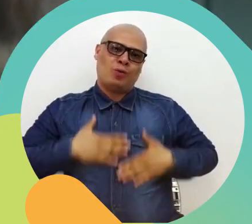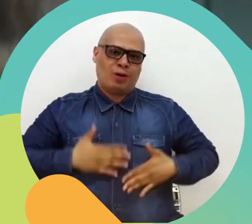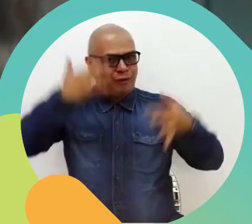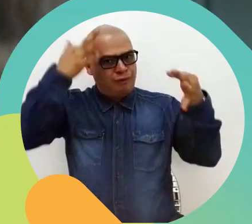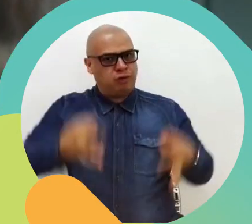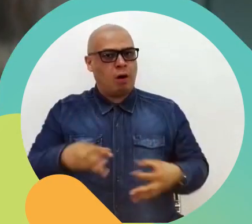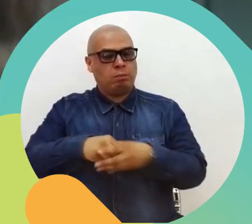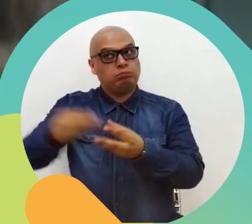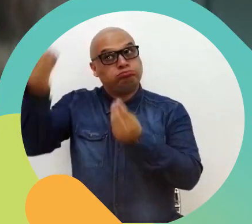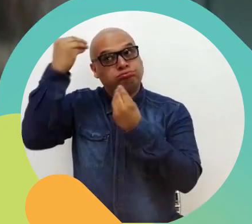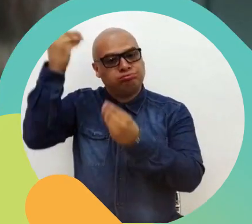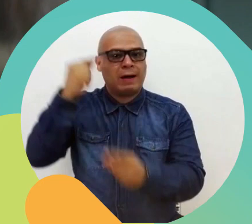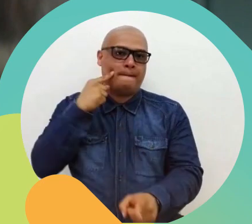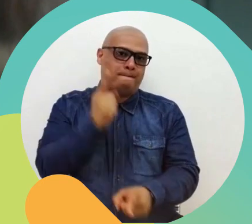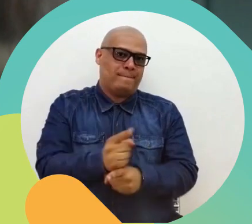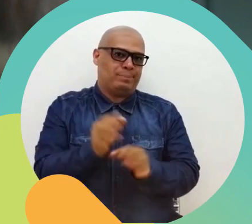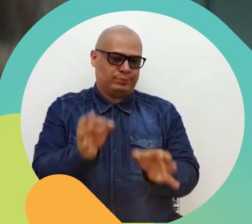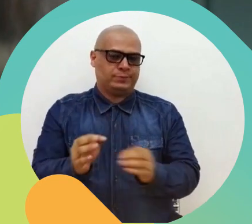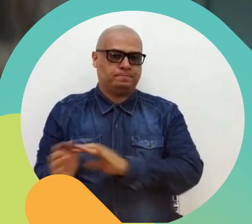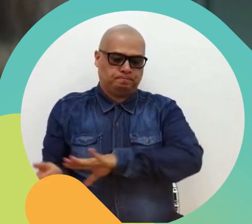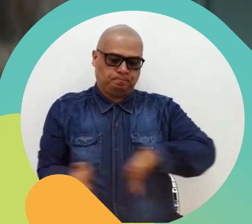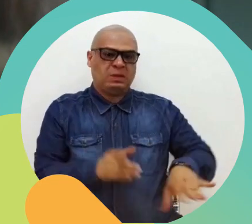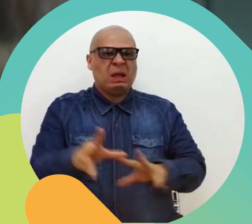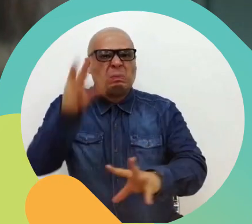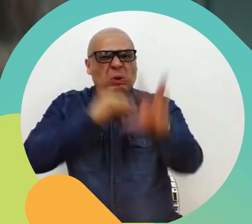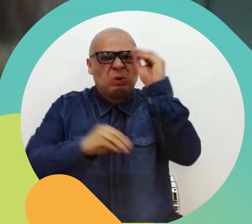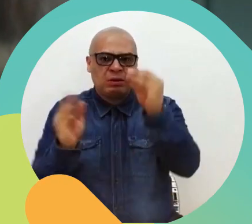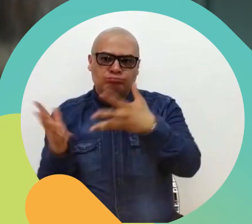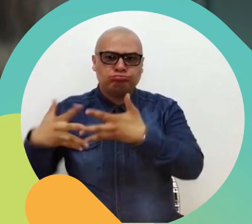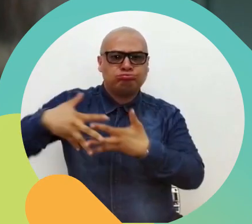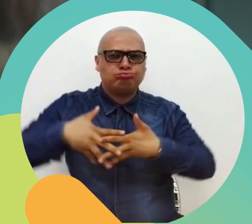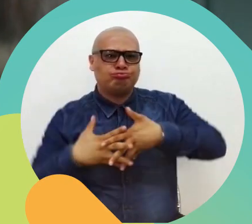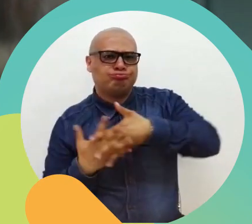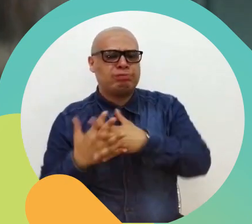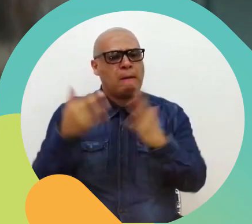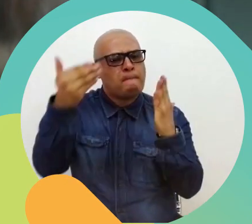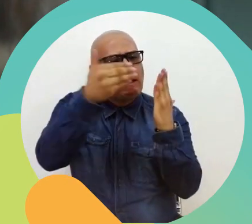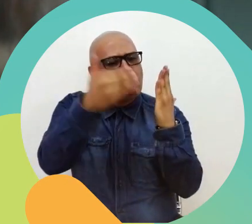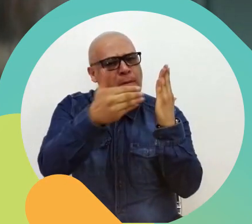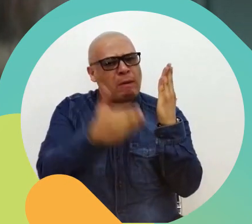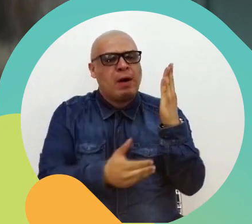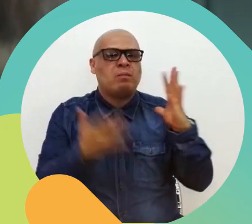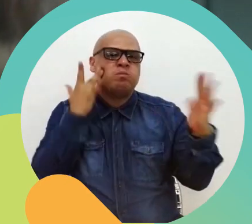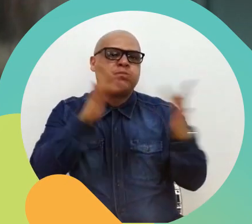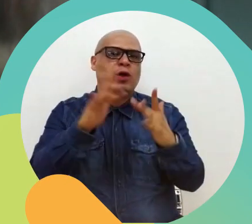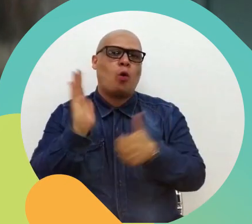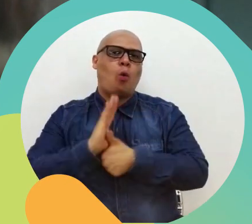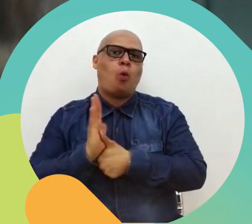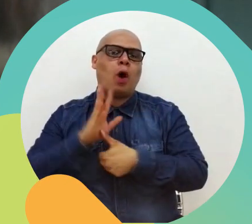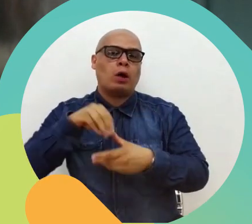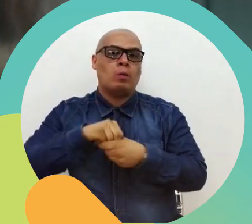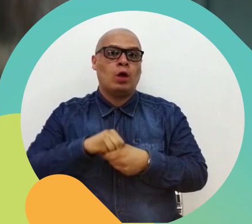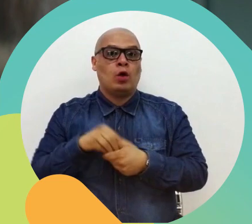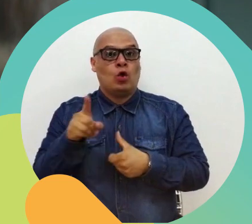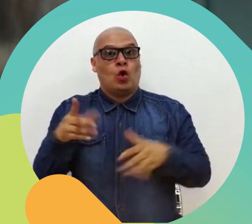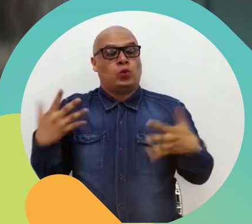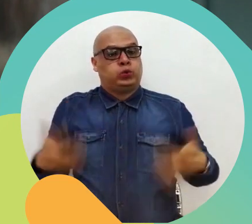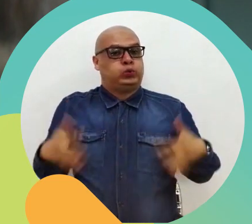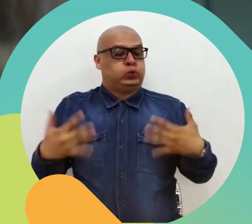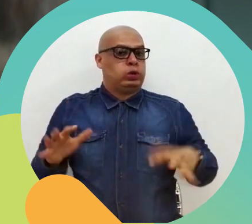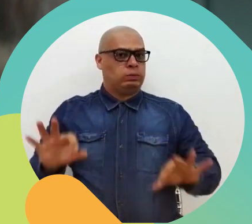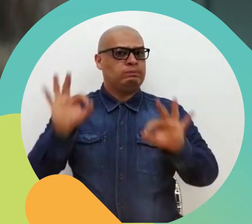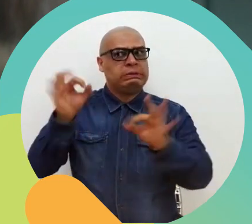ha sido el proceso de articulación del programa de la UAI en la institución? Ha sido maravilloso, nos ha ayudado a todos los